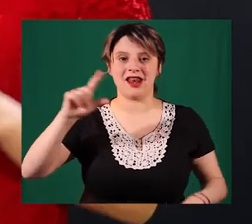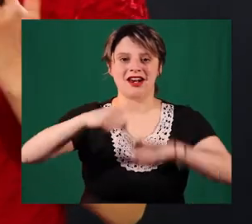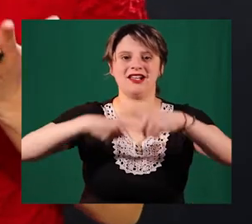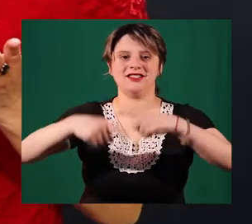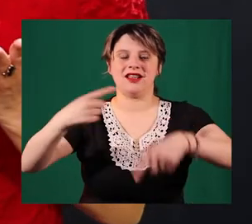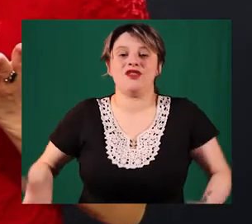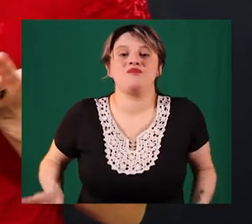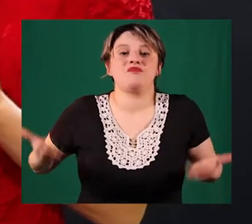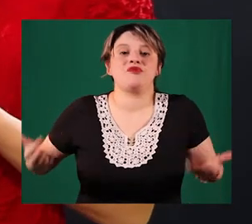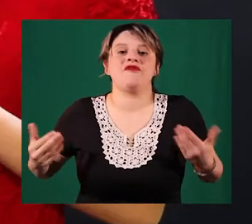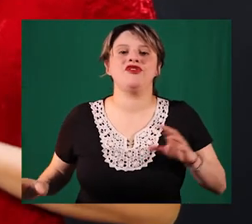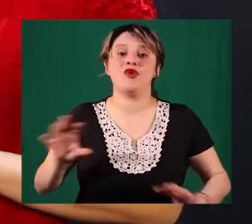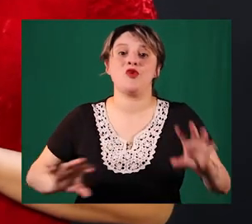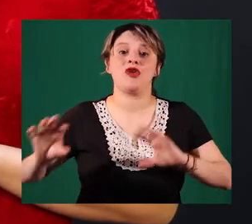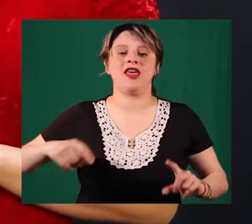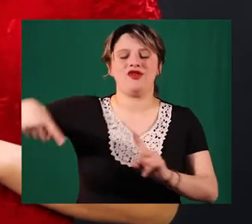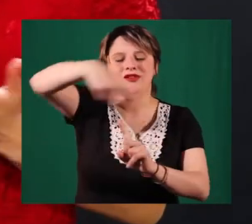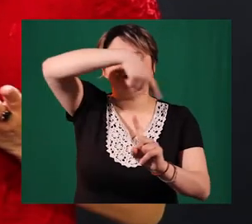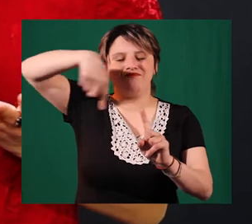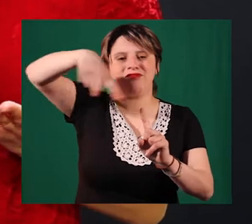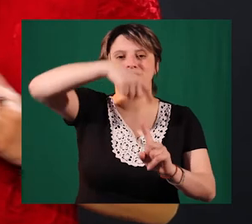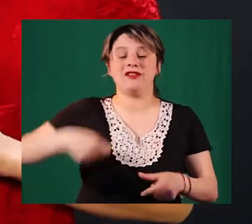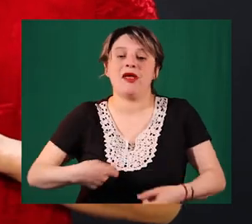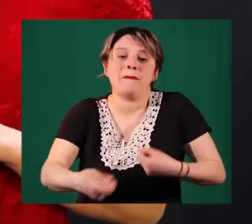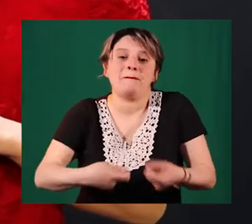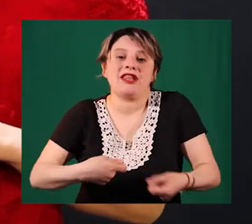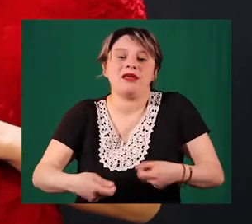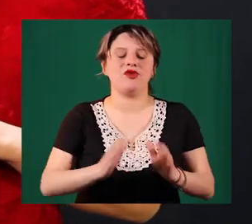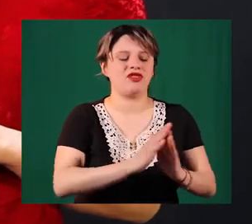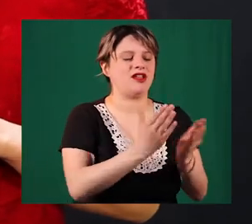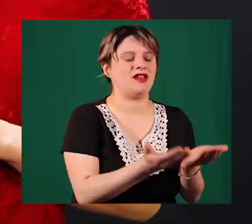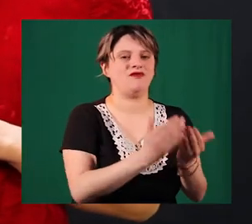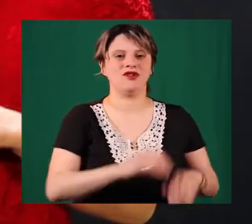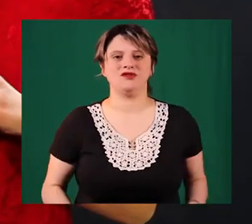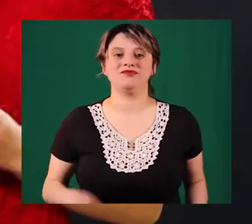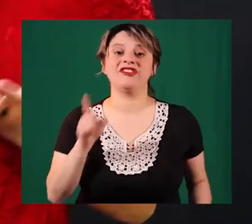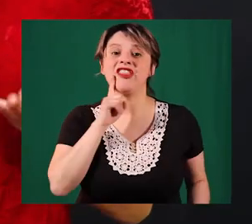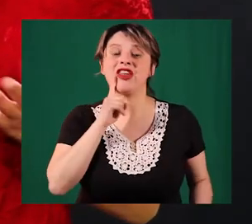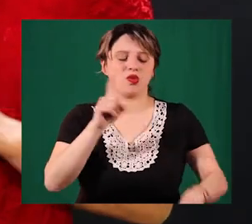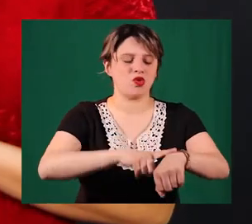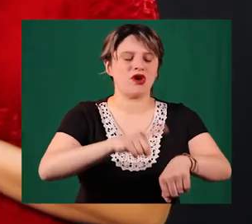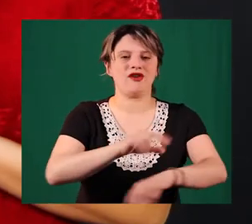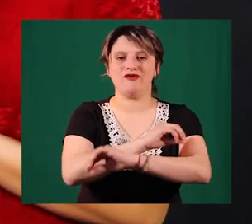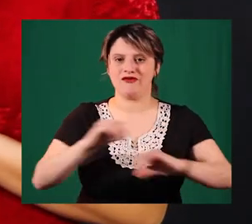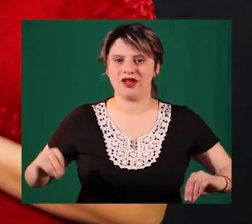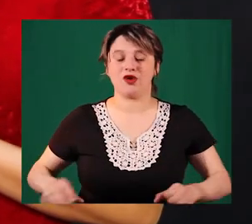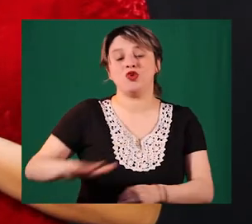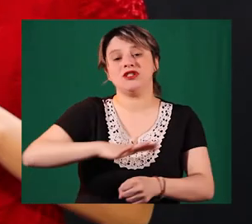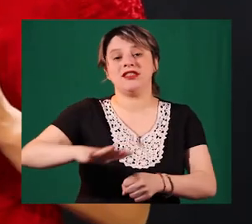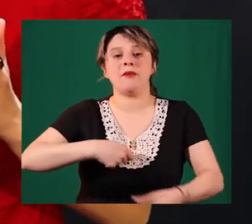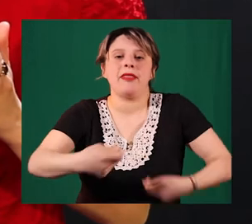la reutilización y préstamos de libros, funcionar con un horario determinado e incluir un sistema de préstamo de libros.